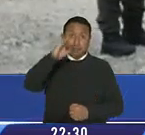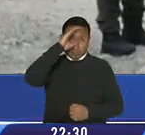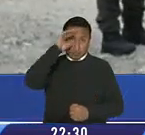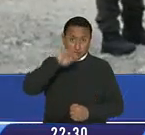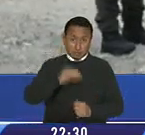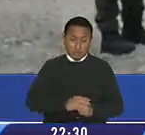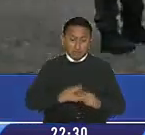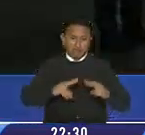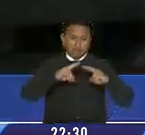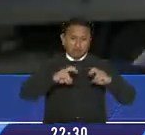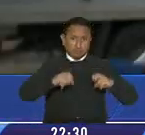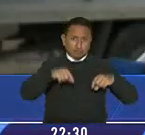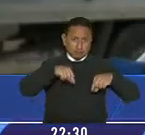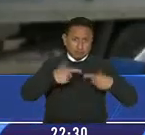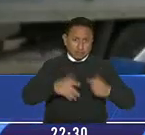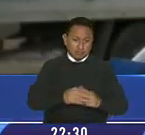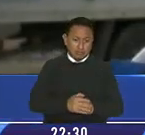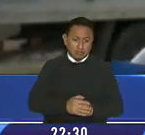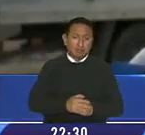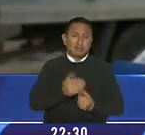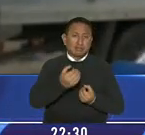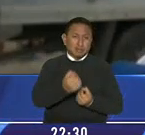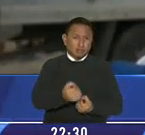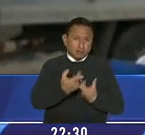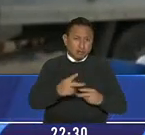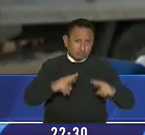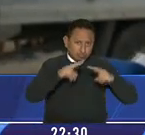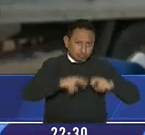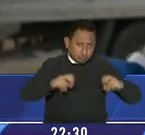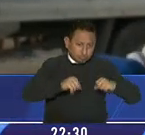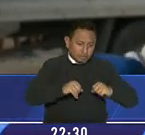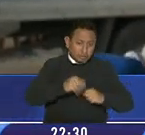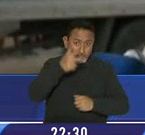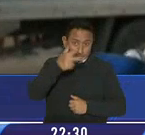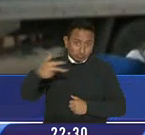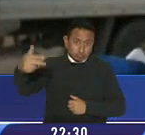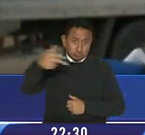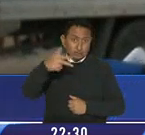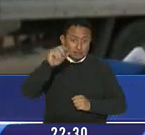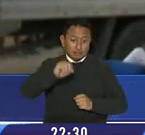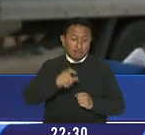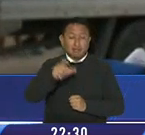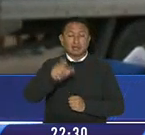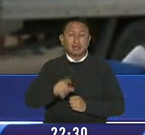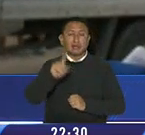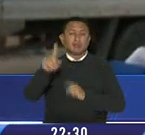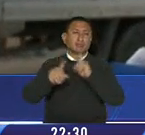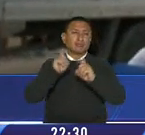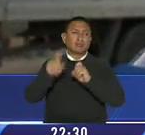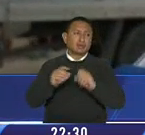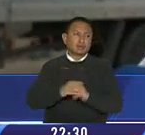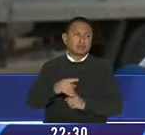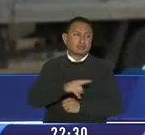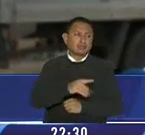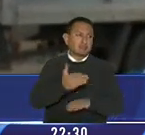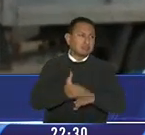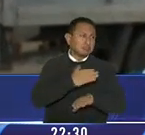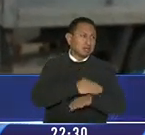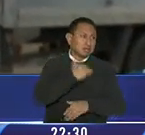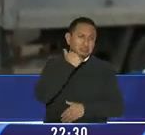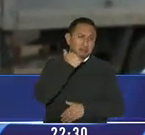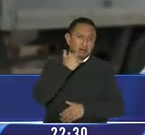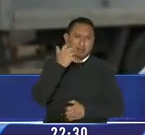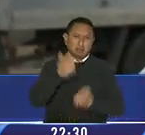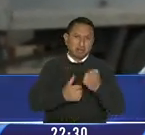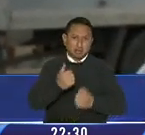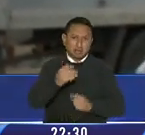de Nacer se encuentran en el lugar levantando información verificando cámaras y tomando contacto con los familiares para ver si ha existido algún tipo de